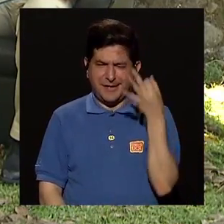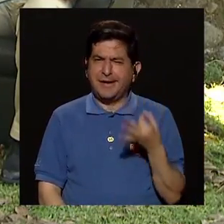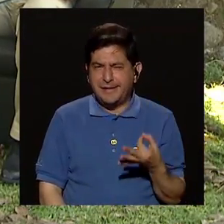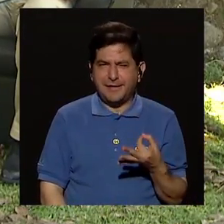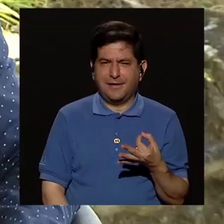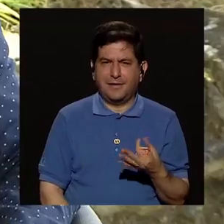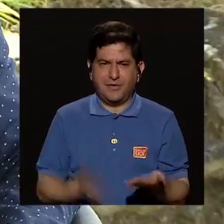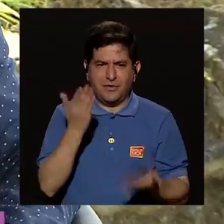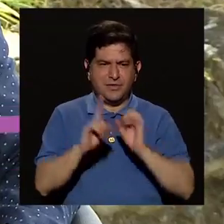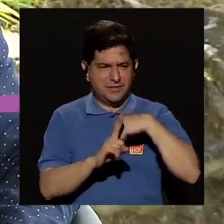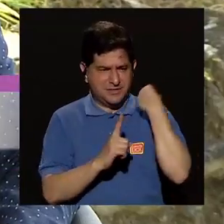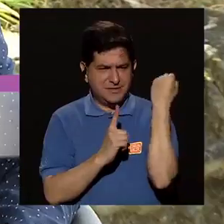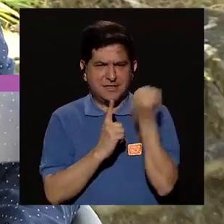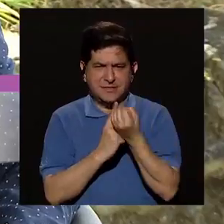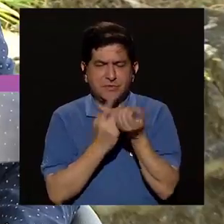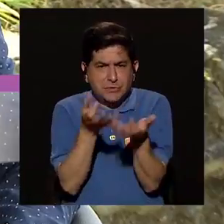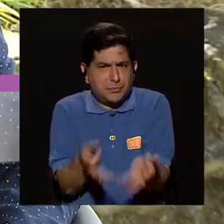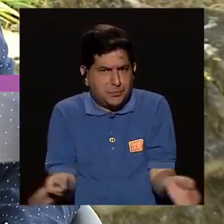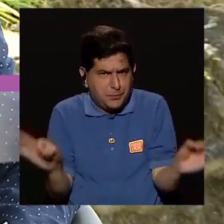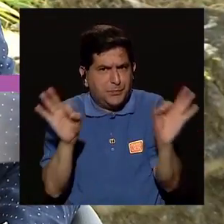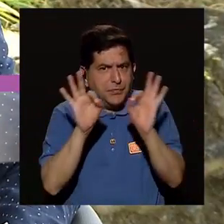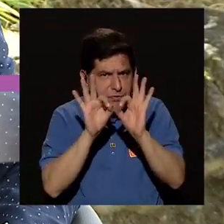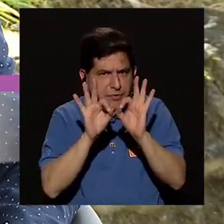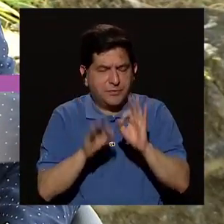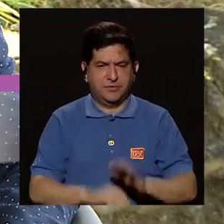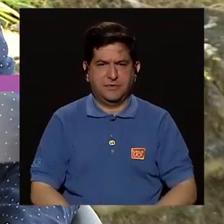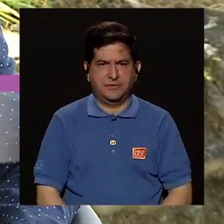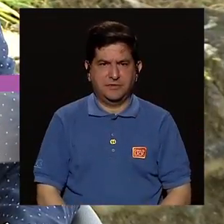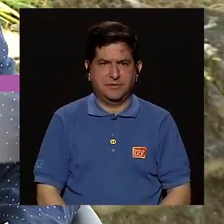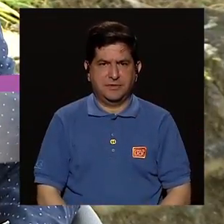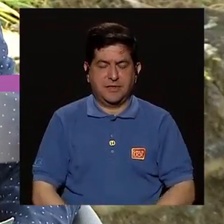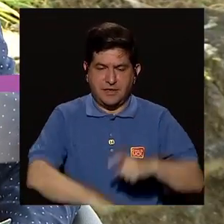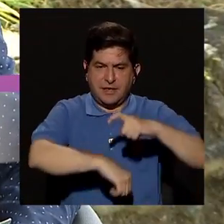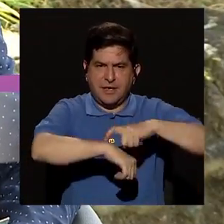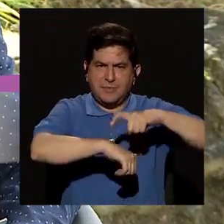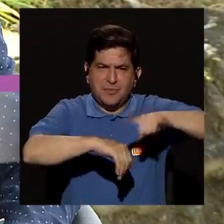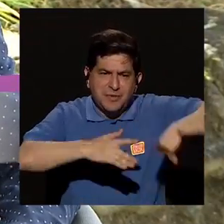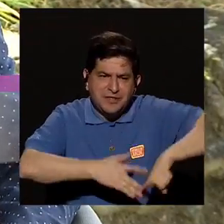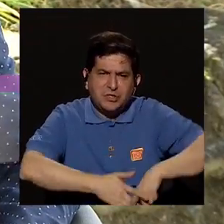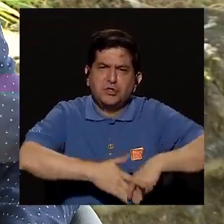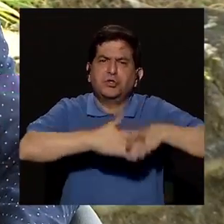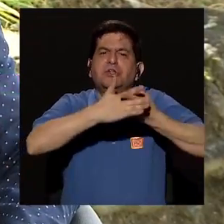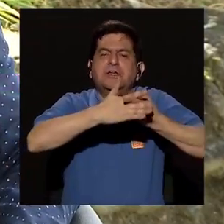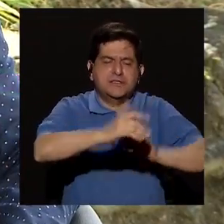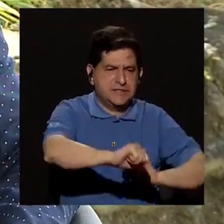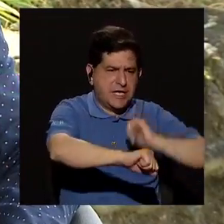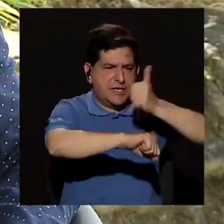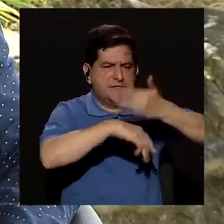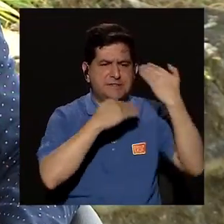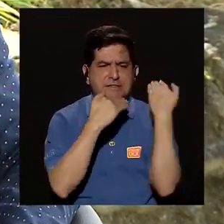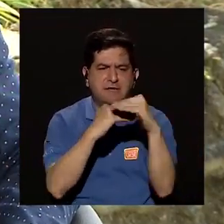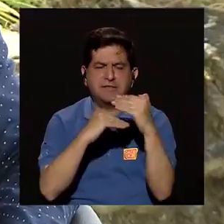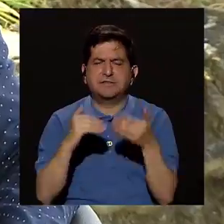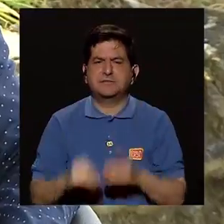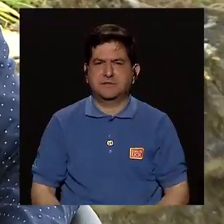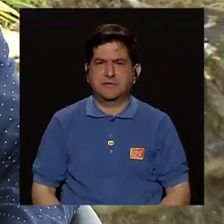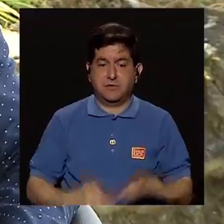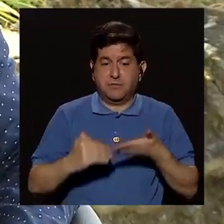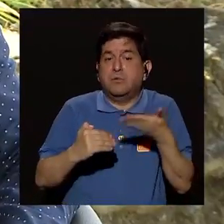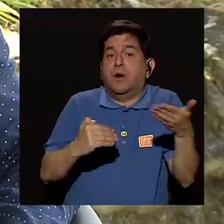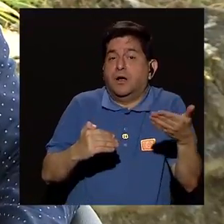situación ahí clave y es cuándo comenzar a establecer límites